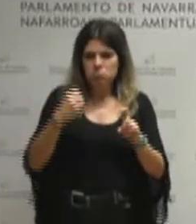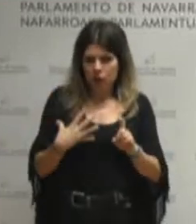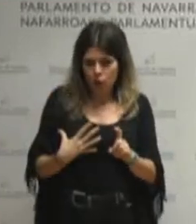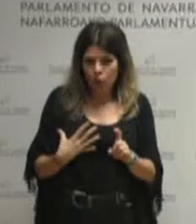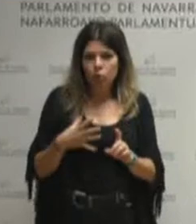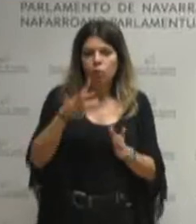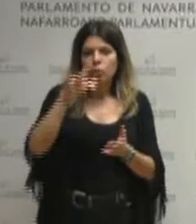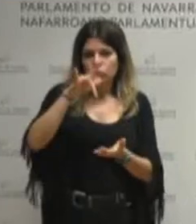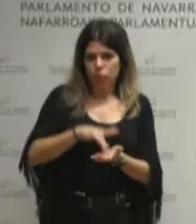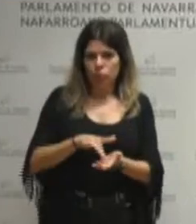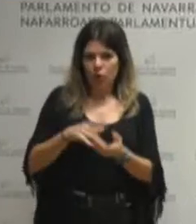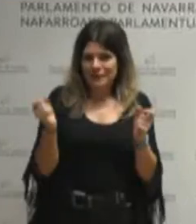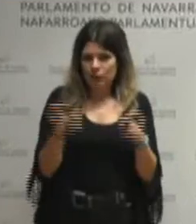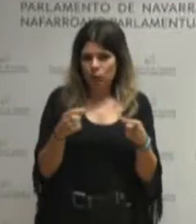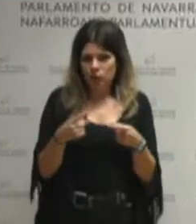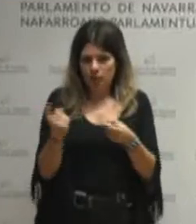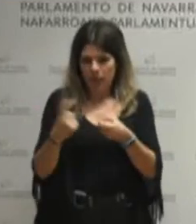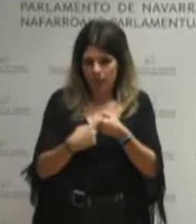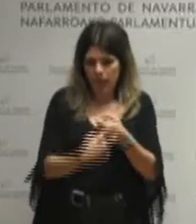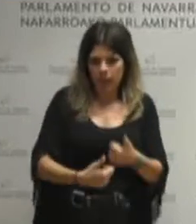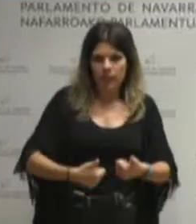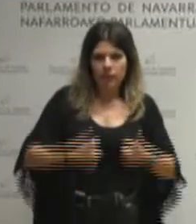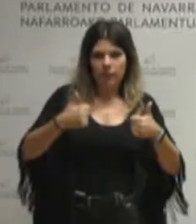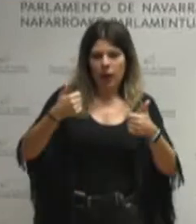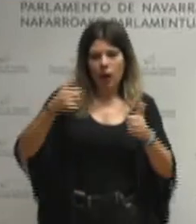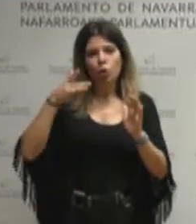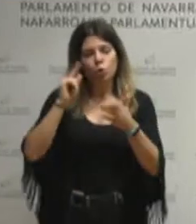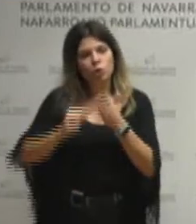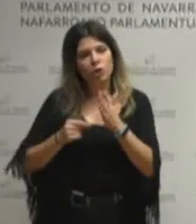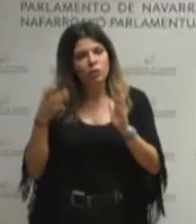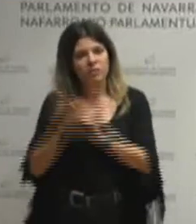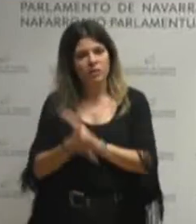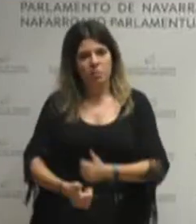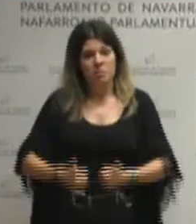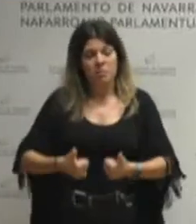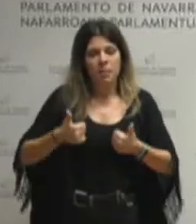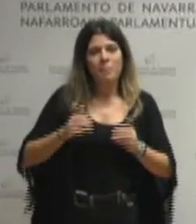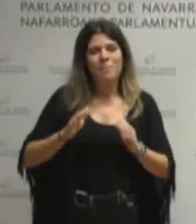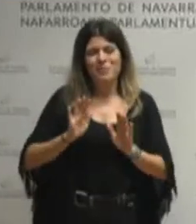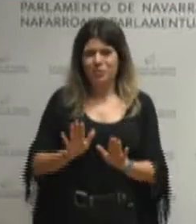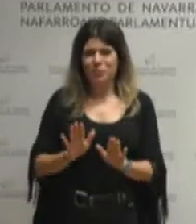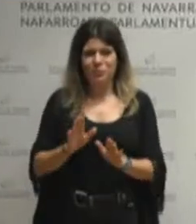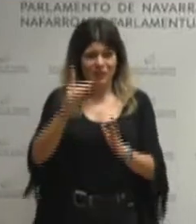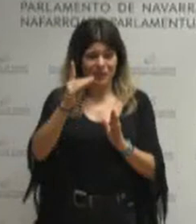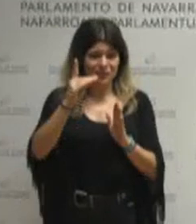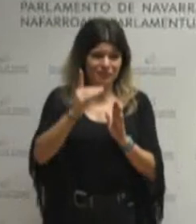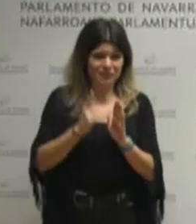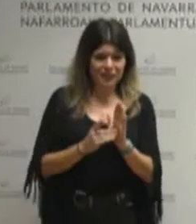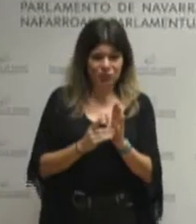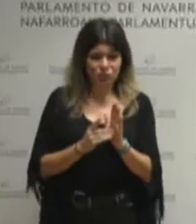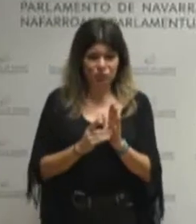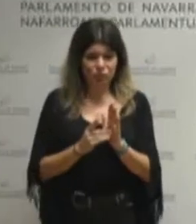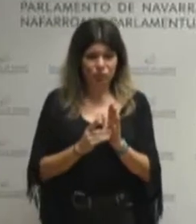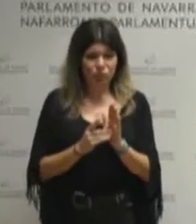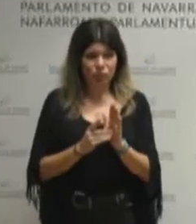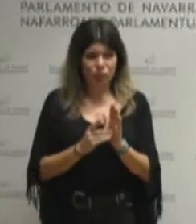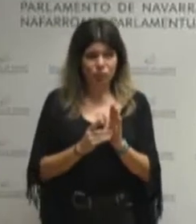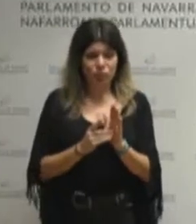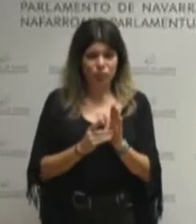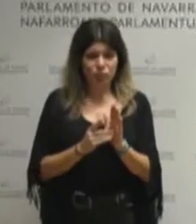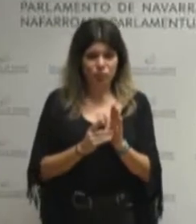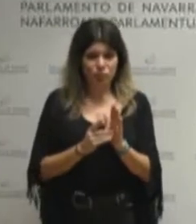afiliación a la seguridad social una mayor contratación indefinida pero a pesar de estos datos observamos con mucha